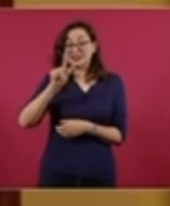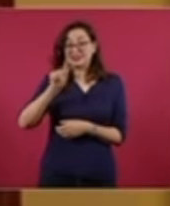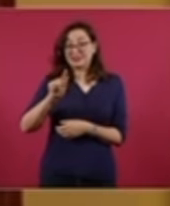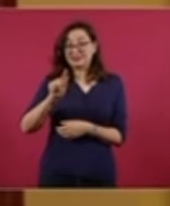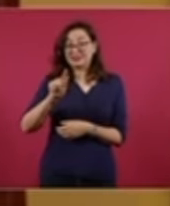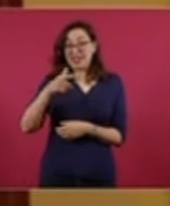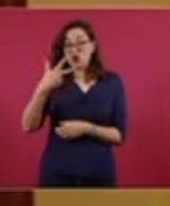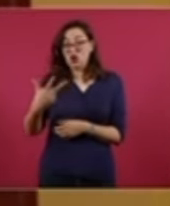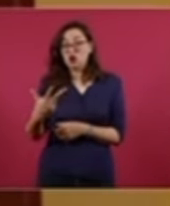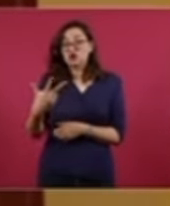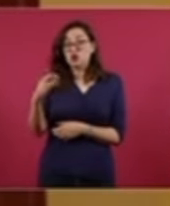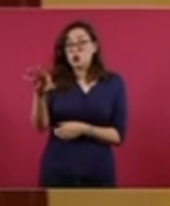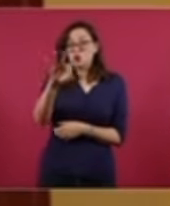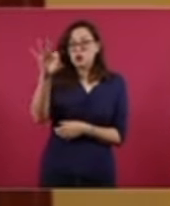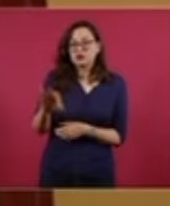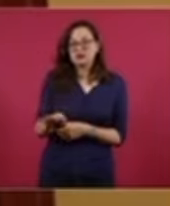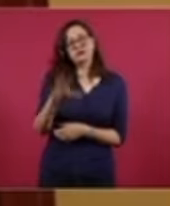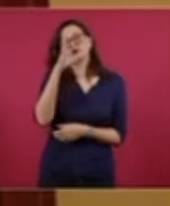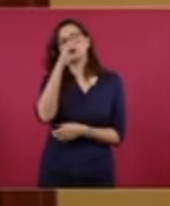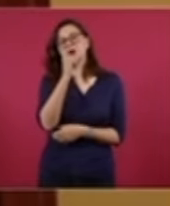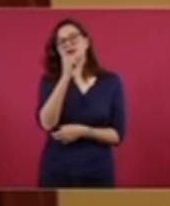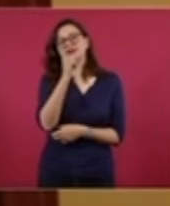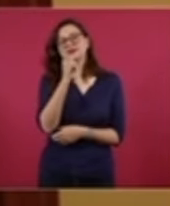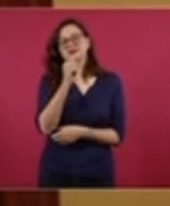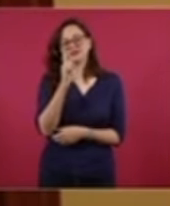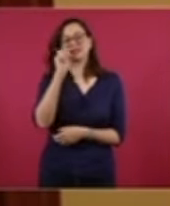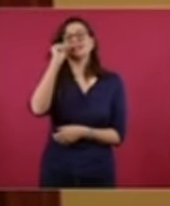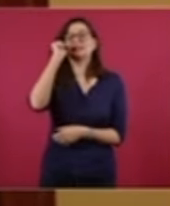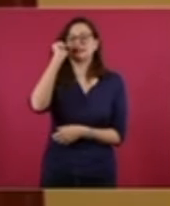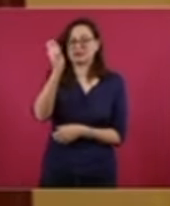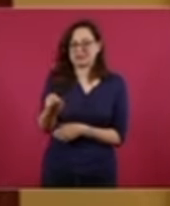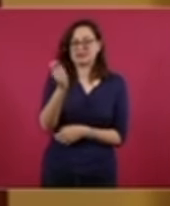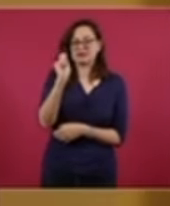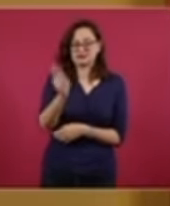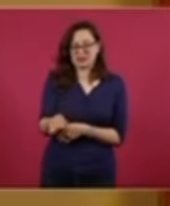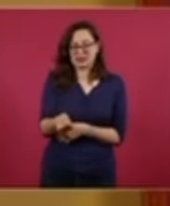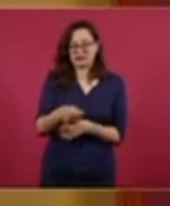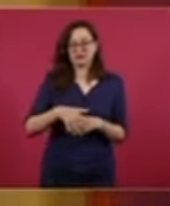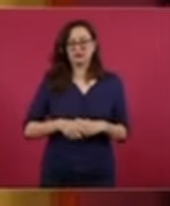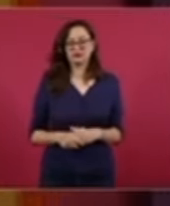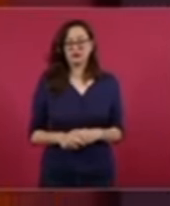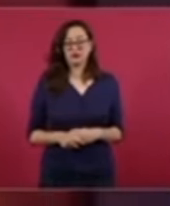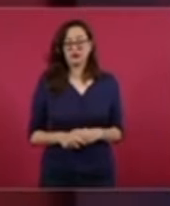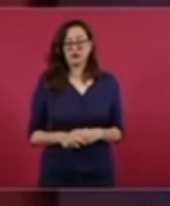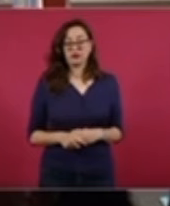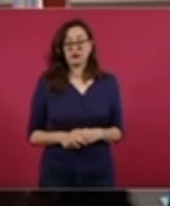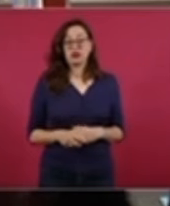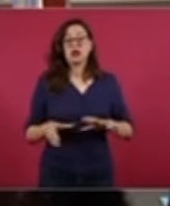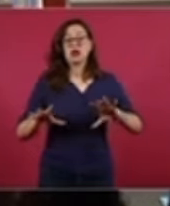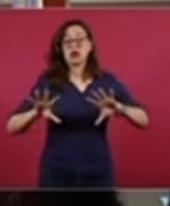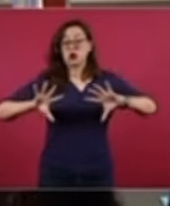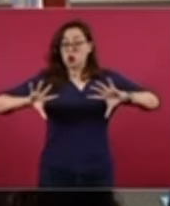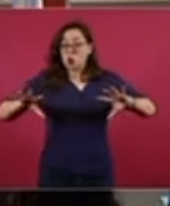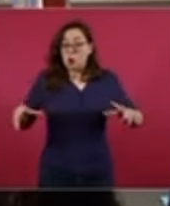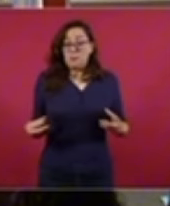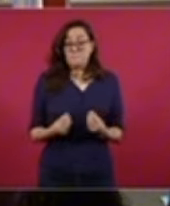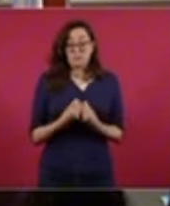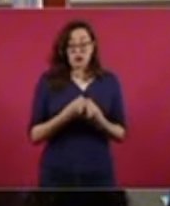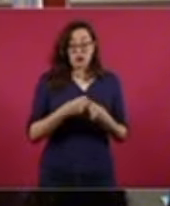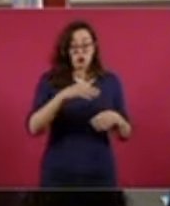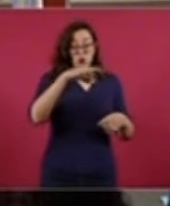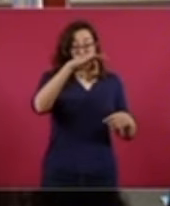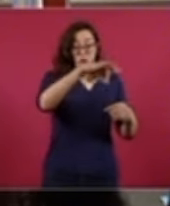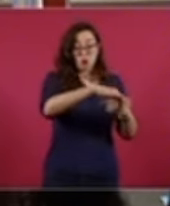porcentaje de votación nacional. Es decir, que la votación total emitida por un